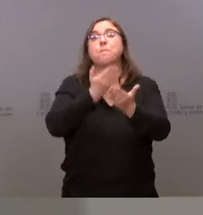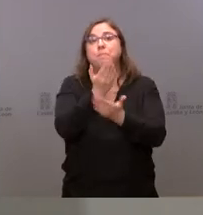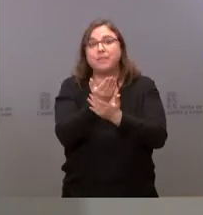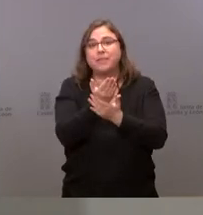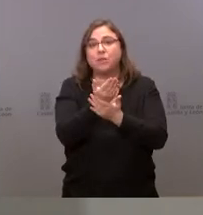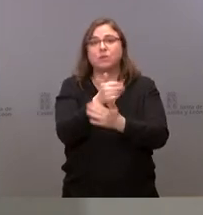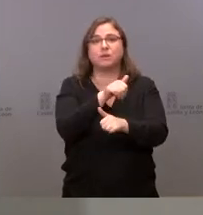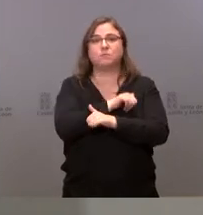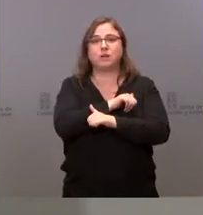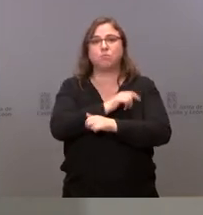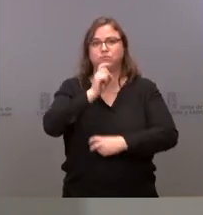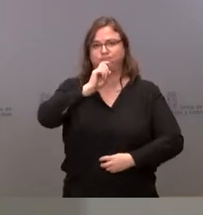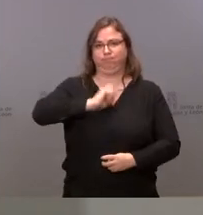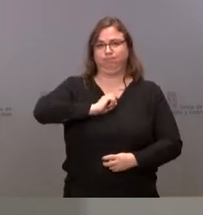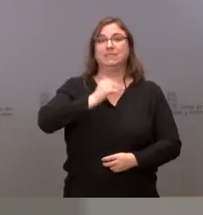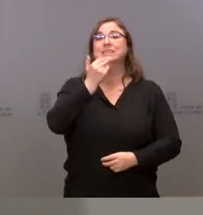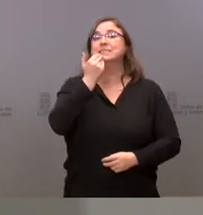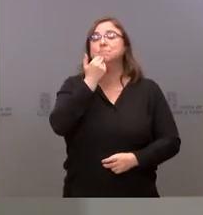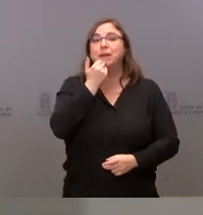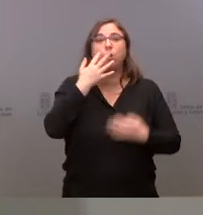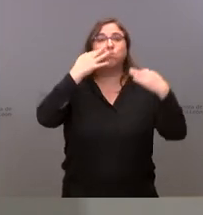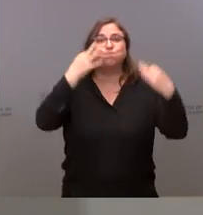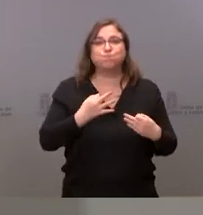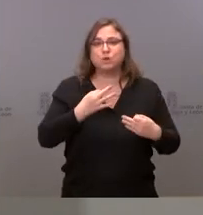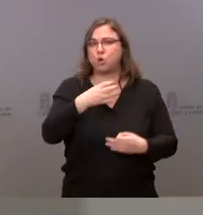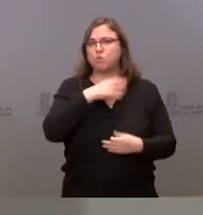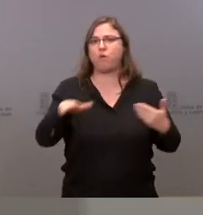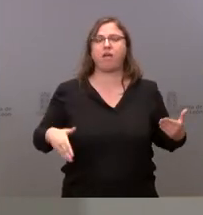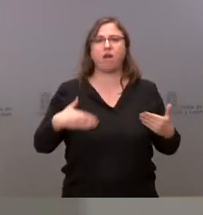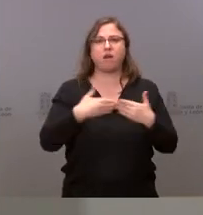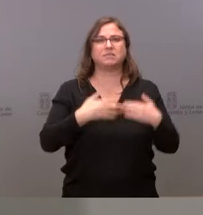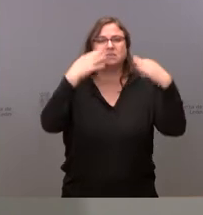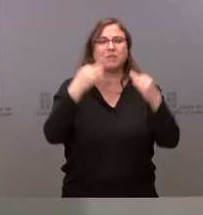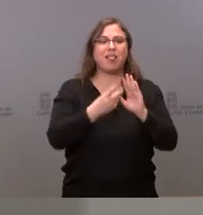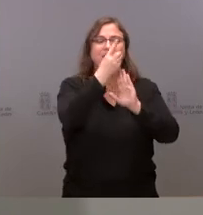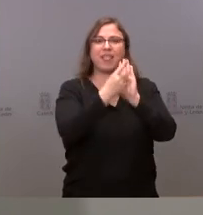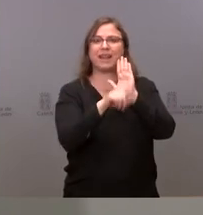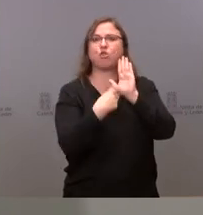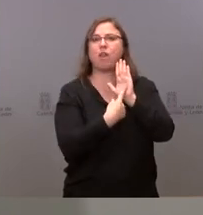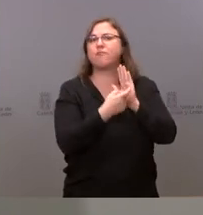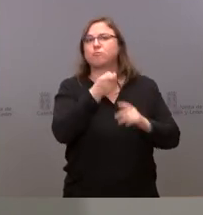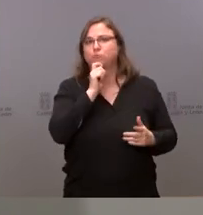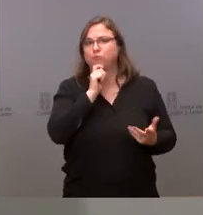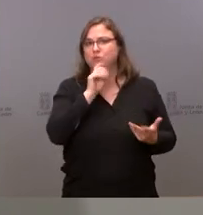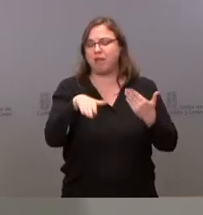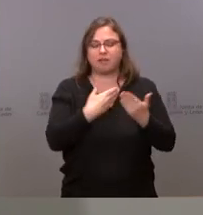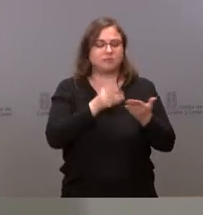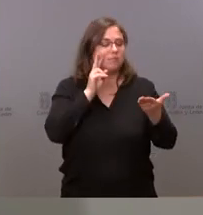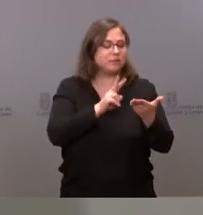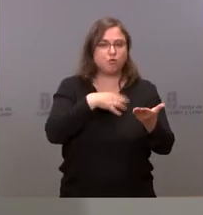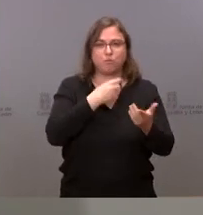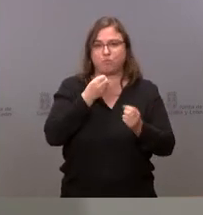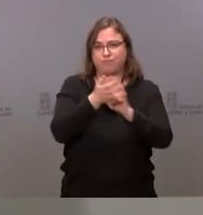conceda pero lógicamente no podremos valorarlo hasta que leamos exactamente el decreto ley que aprueba el gobierno